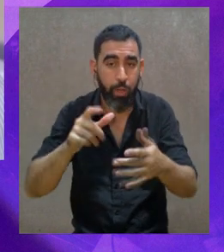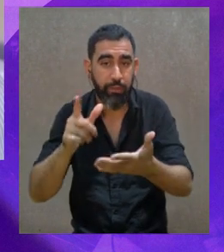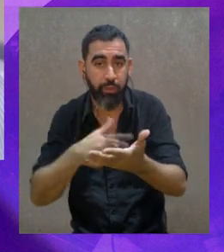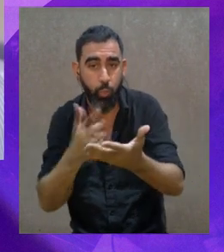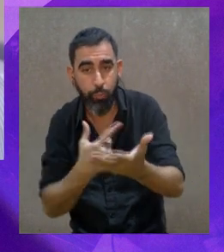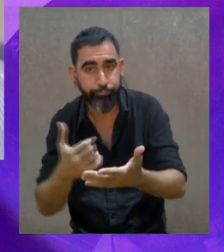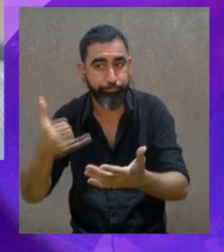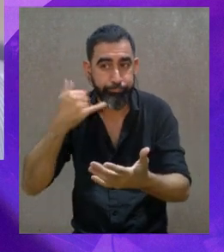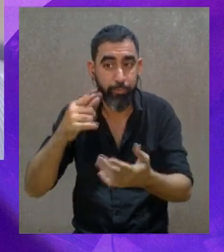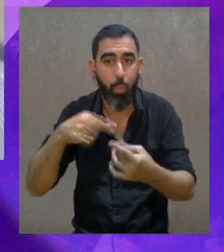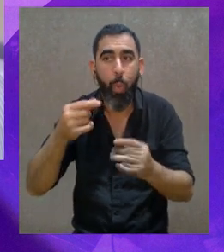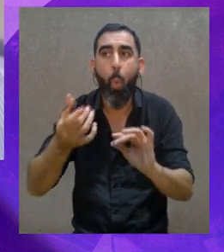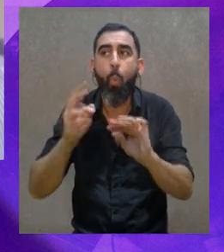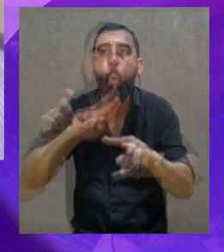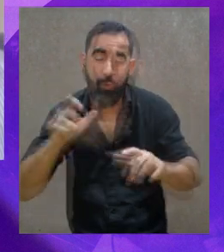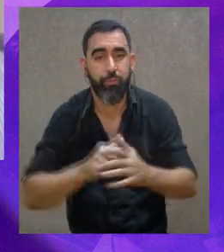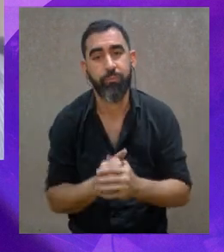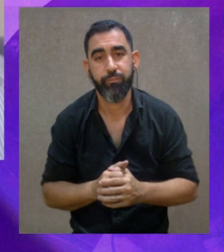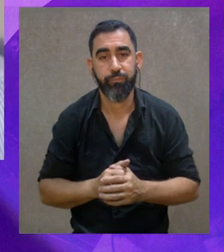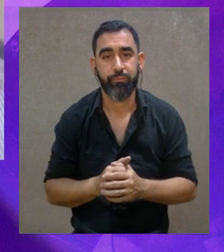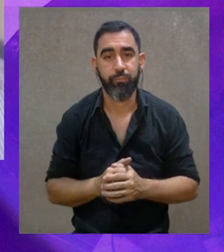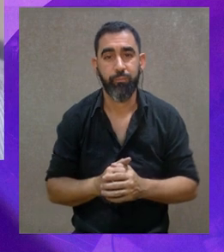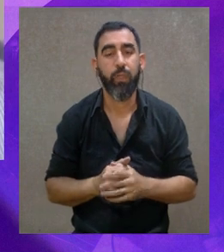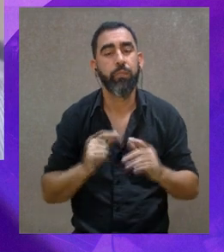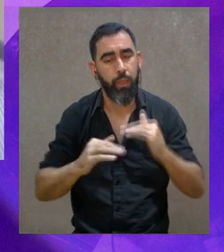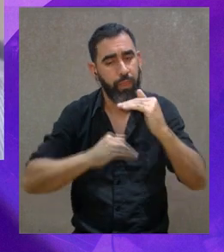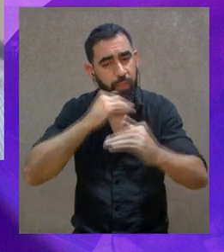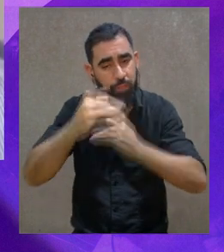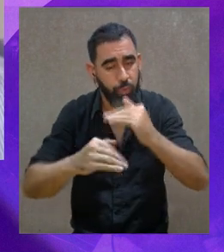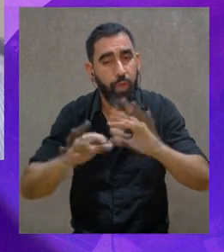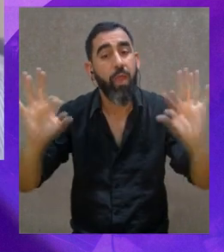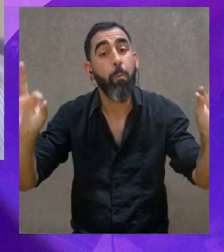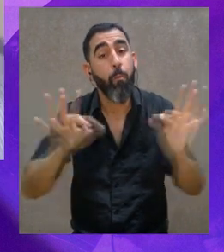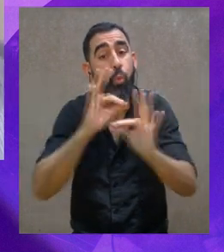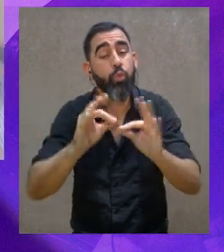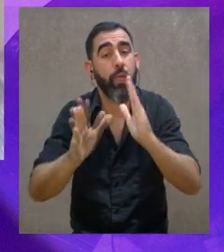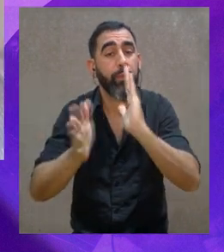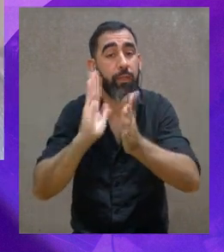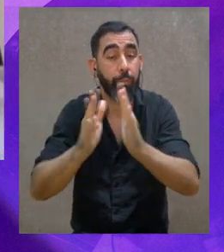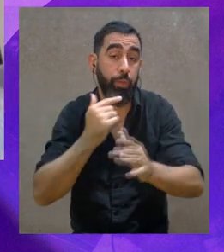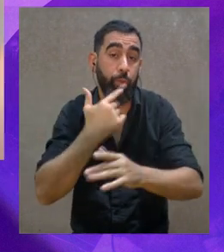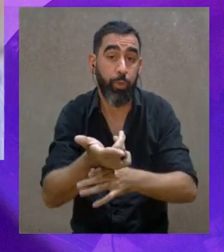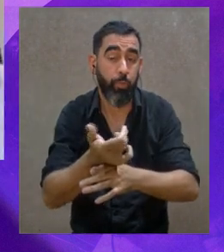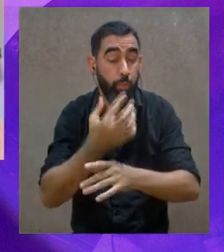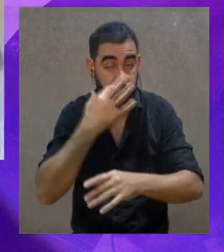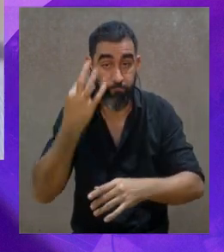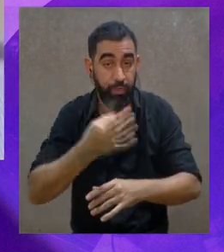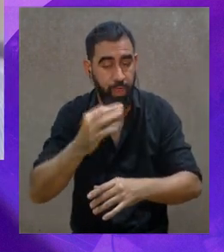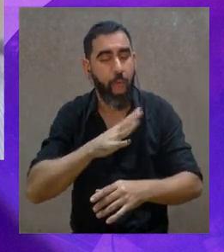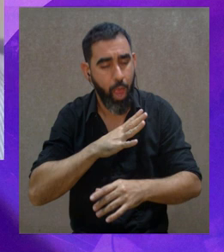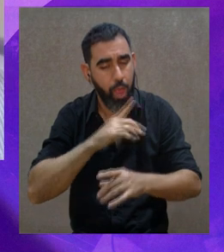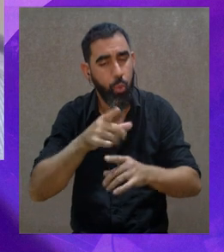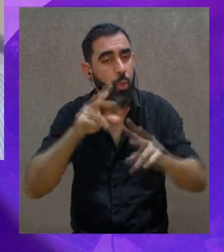en cuanto al inicio, ¿no? Pero claro que es... Desarrollaron áreas como la musicoterapia, por ejemplo,